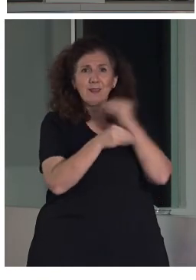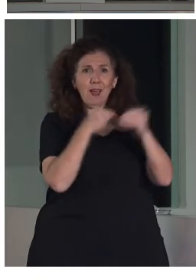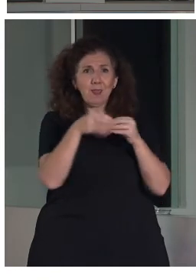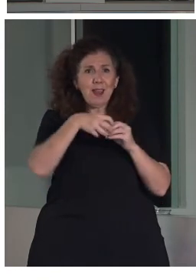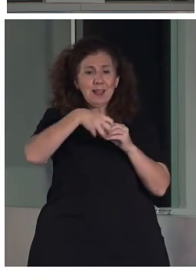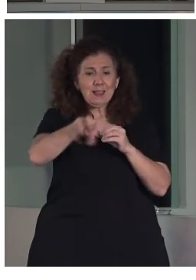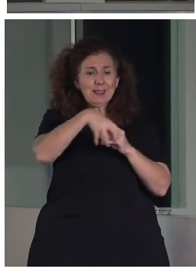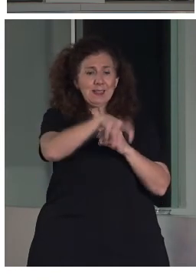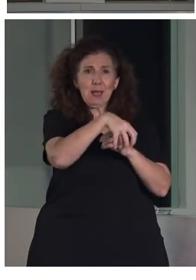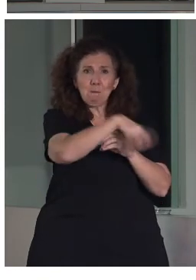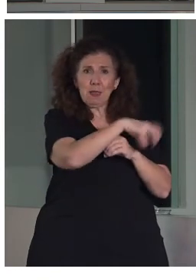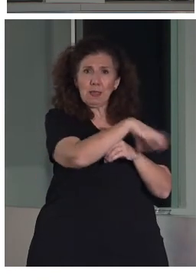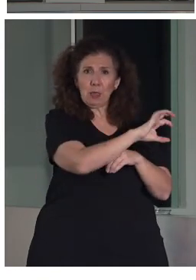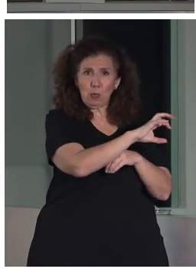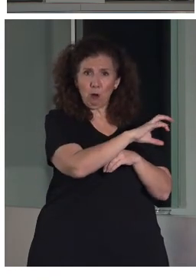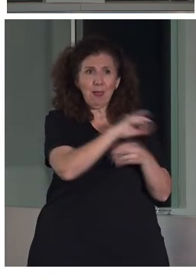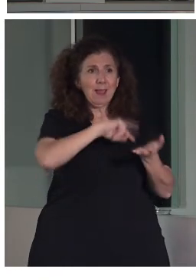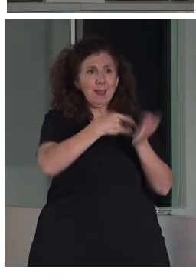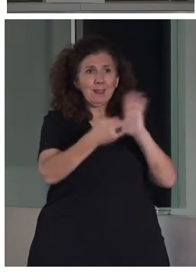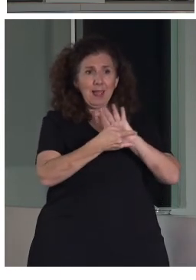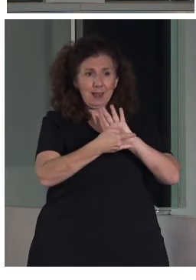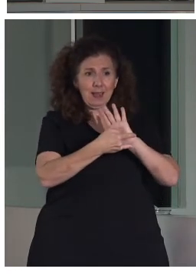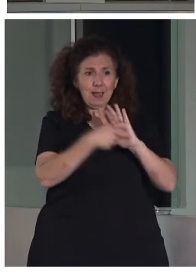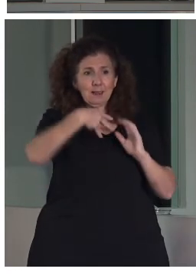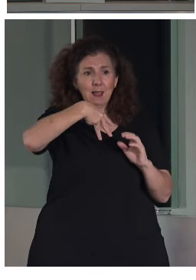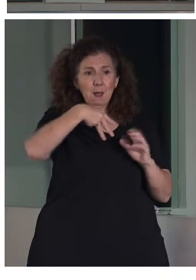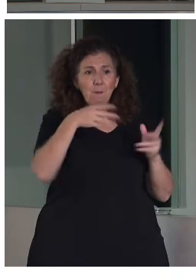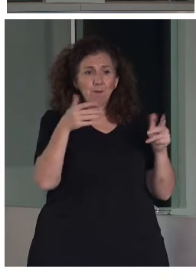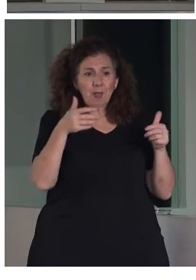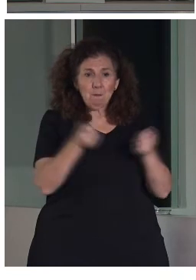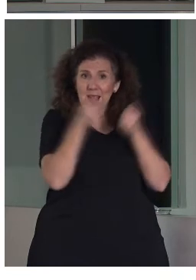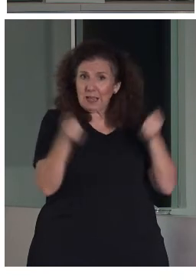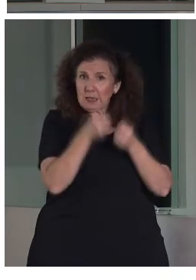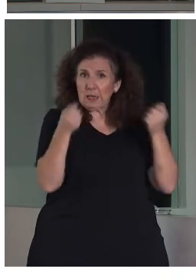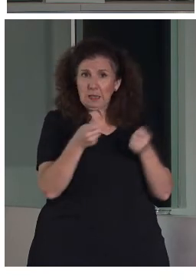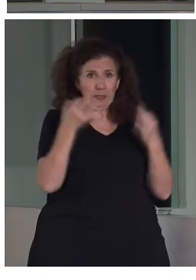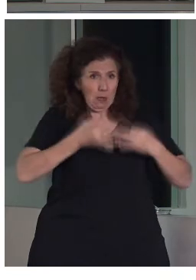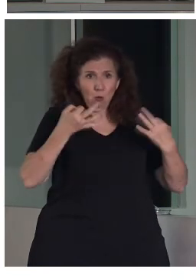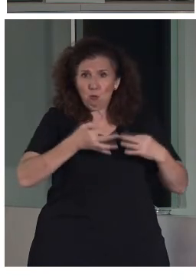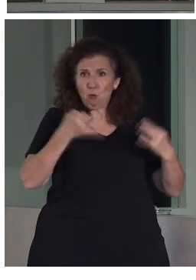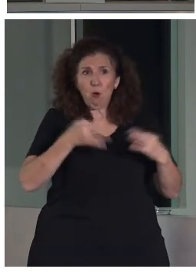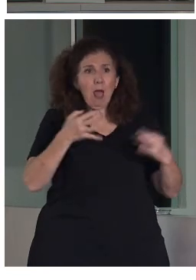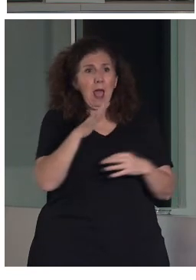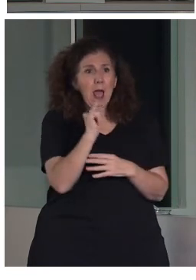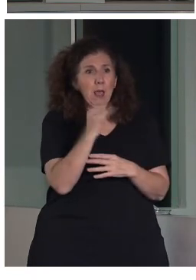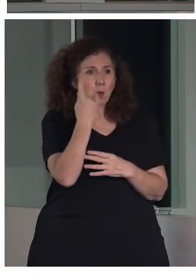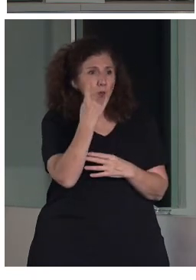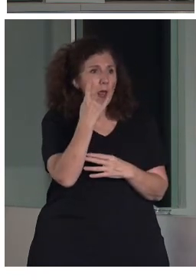marketing se utiliza mucho. ¿Acaso todos los productos que vemos son para todo el mundo? Seguro que Mercedes y Seat